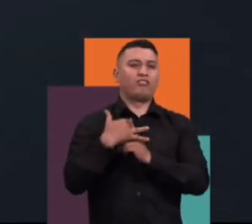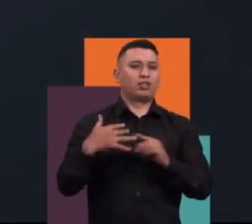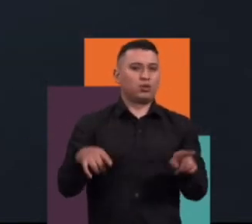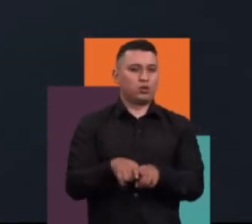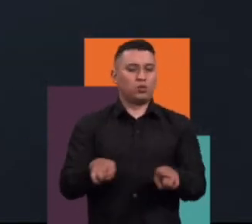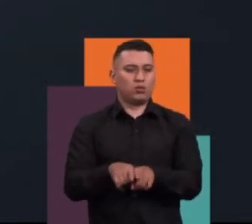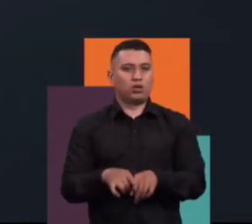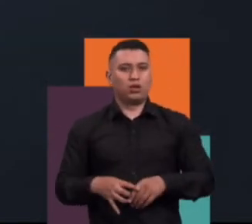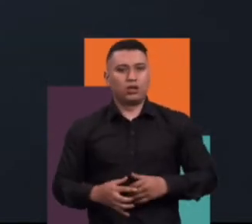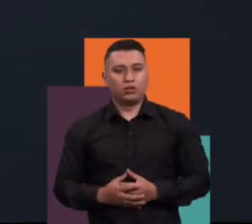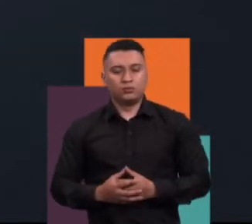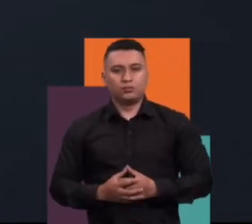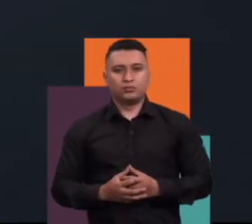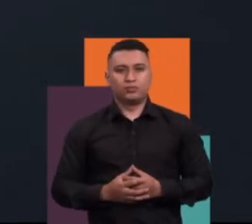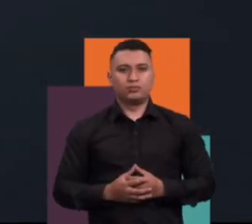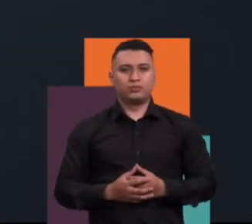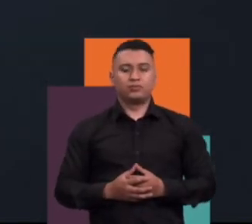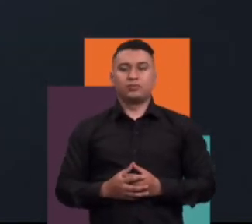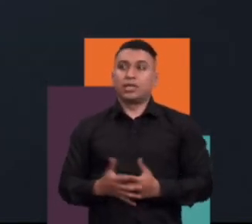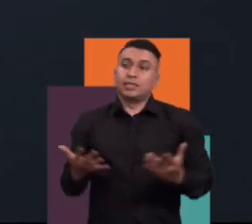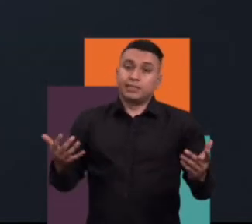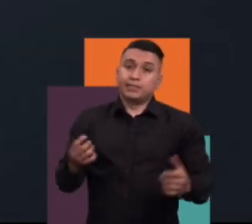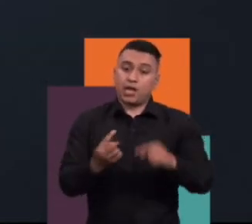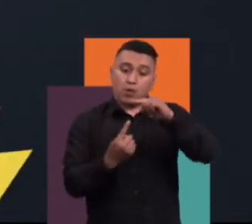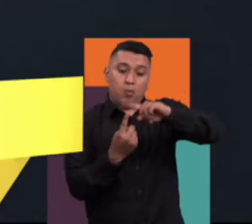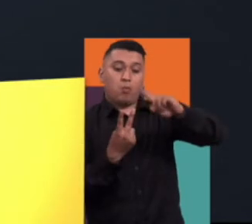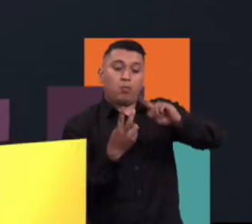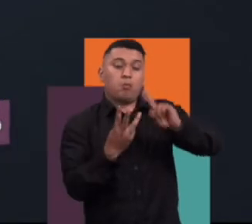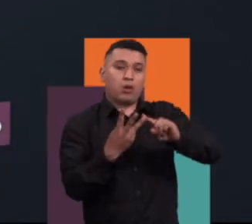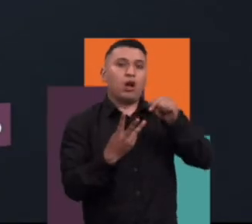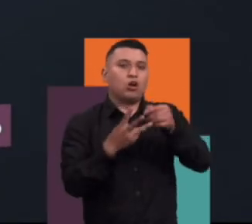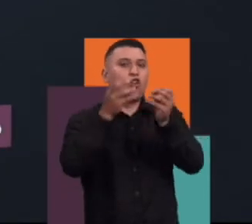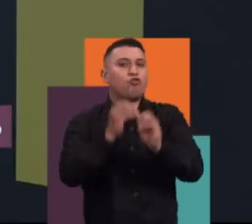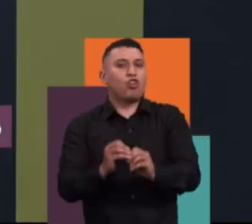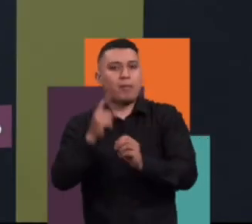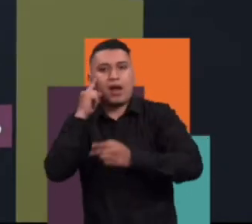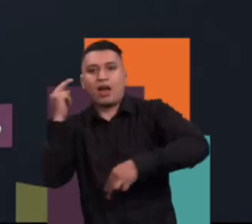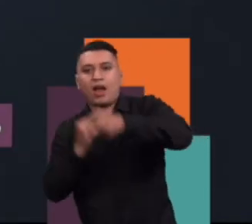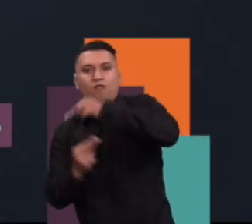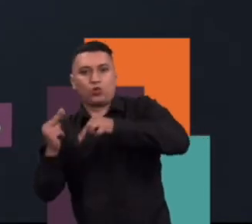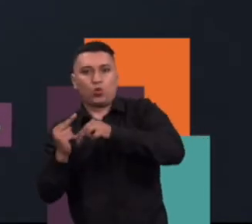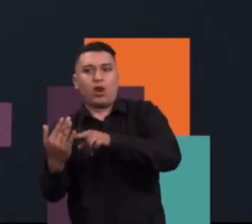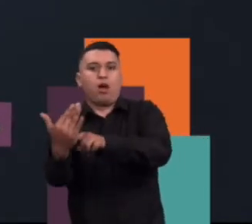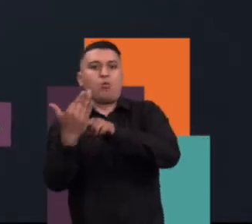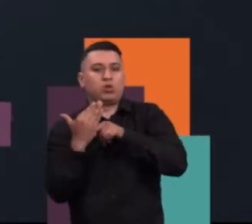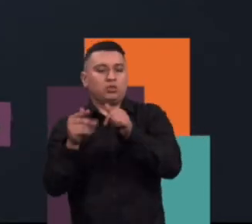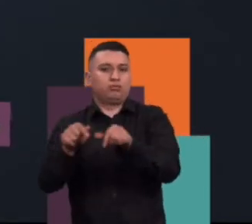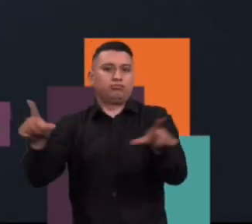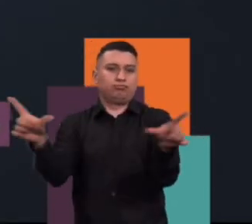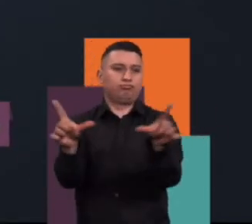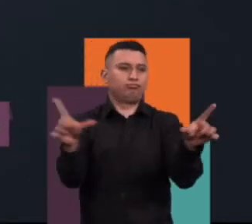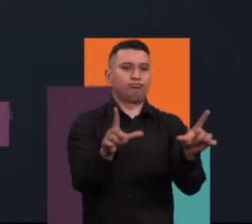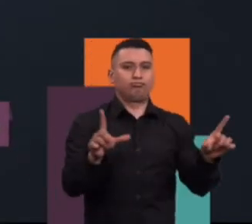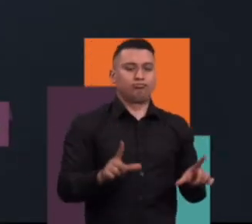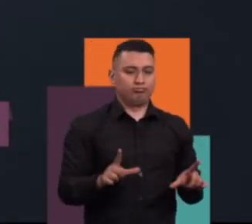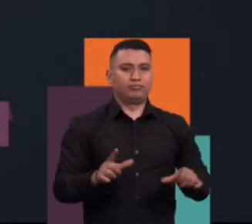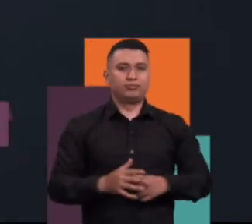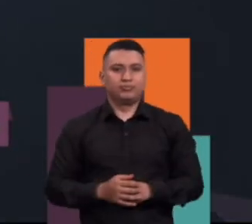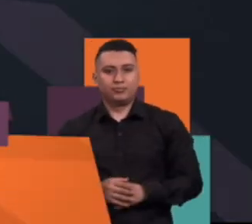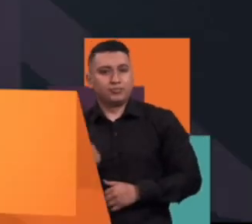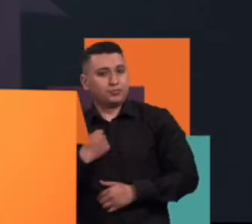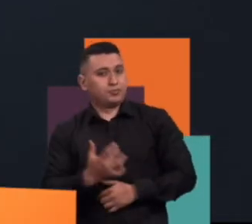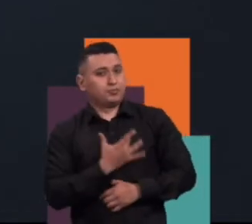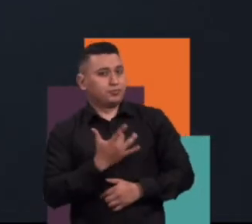dentro de algo que alguien está presentando como una aventura que vivió y que quisiera compartir. Entonces, es